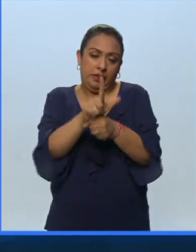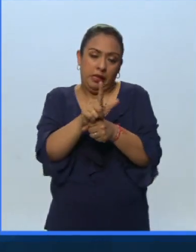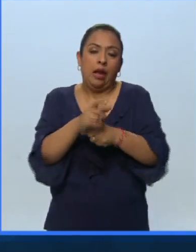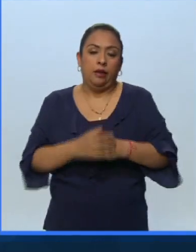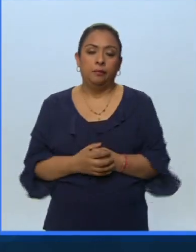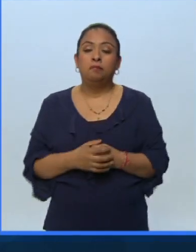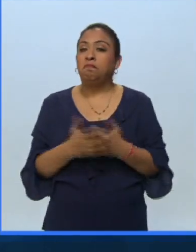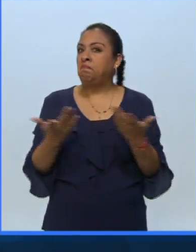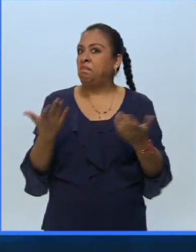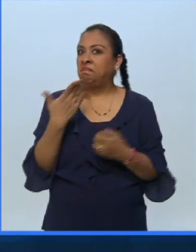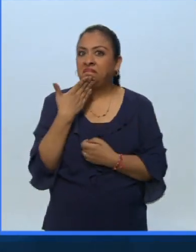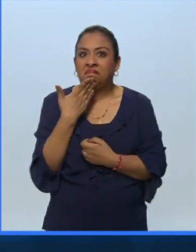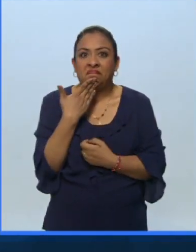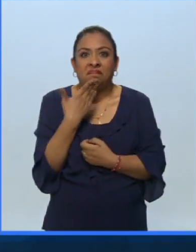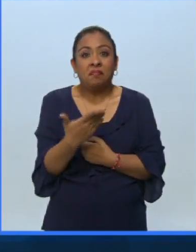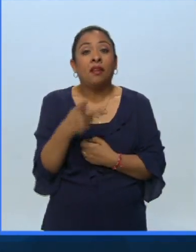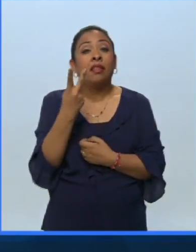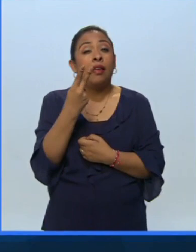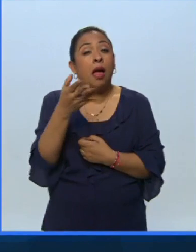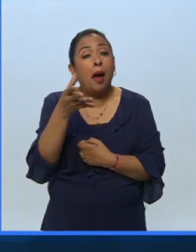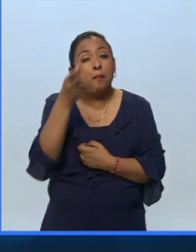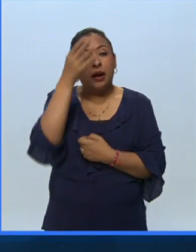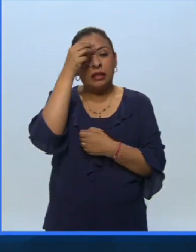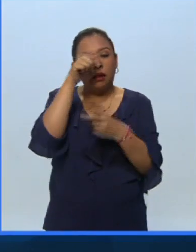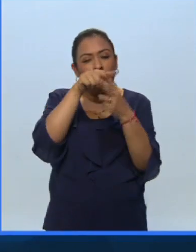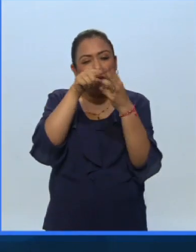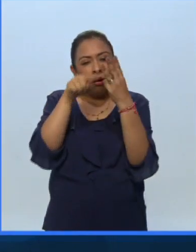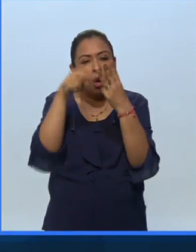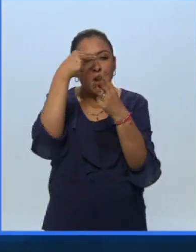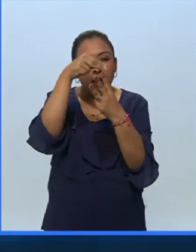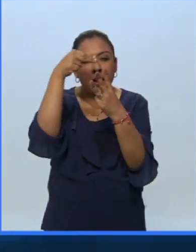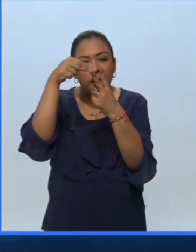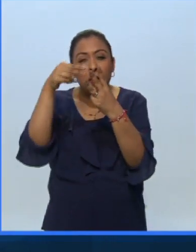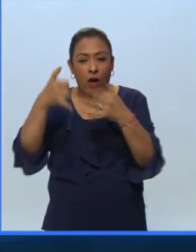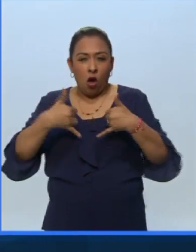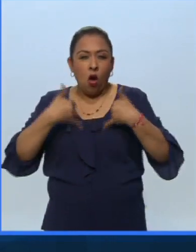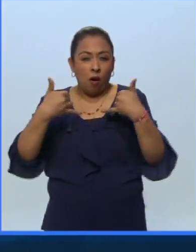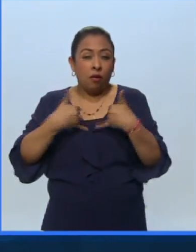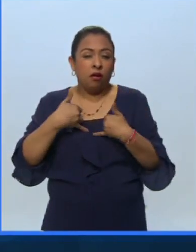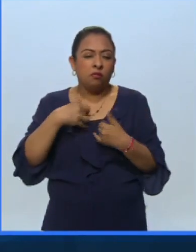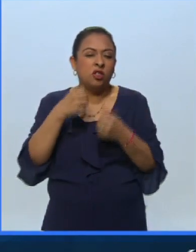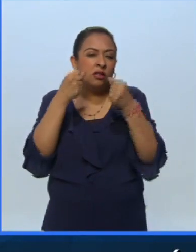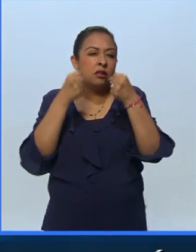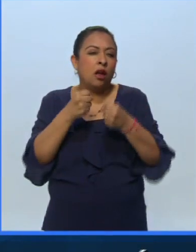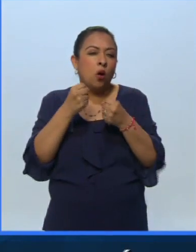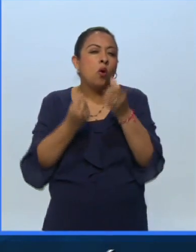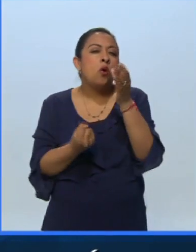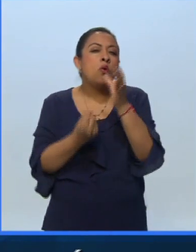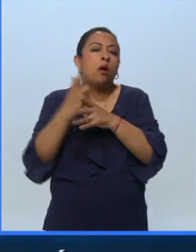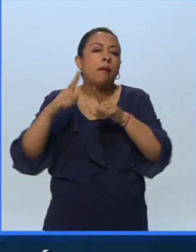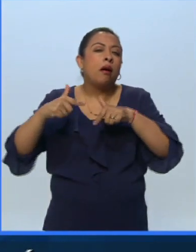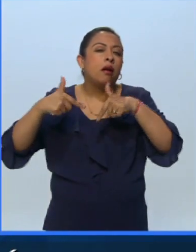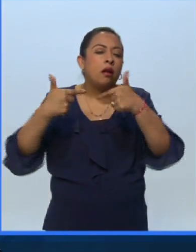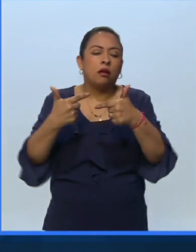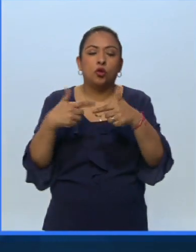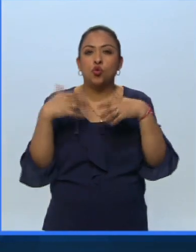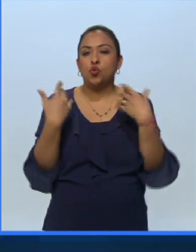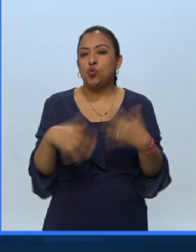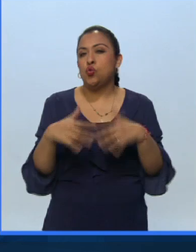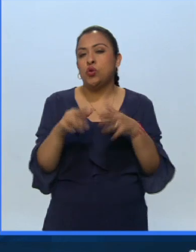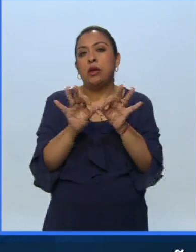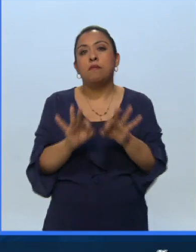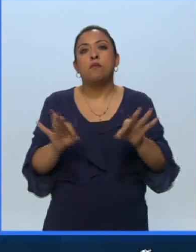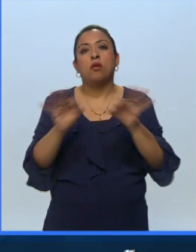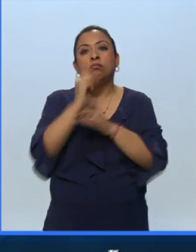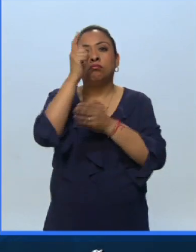Rafa Excelente Laura y hay que prendernos el nombre de esos jóvenes talentos porque seguramente son la nueva generación de grandes compositores de nuestro